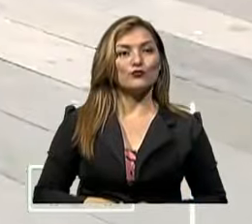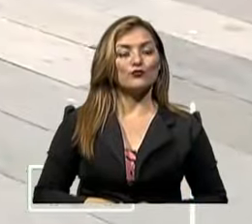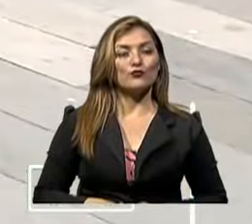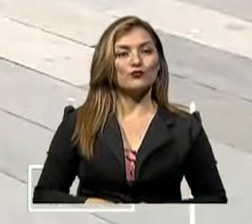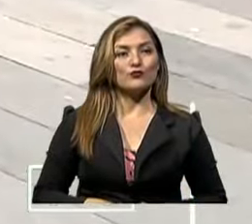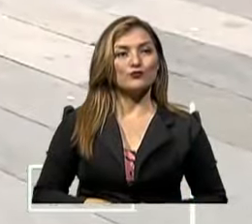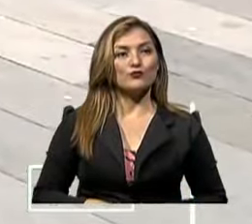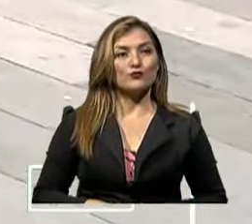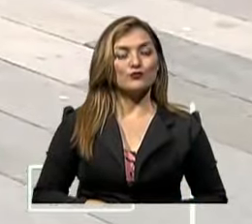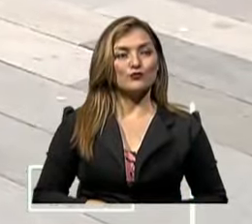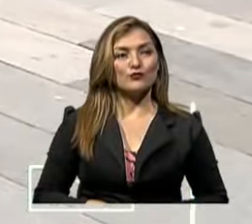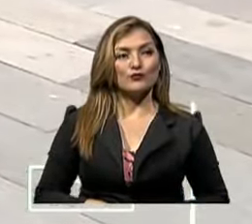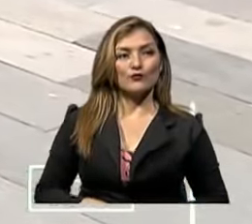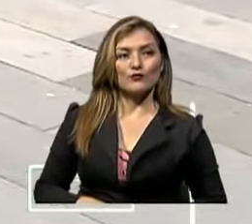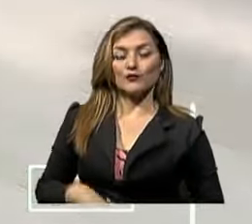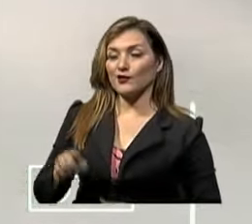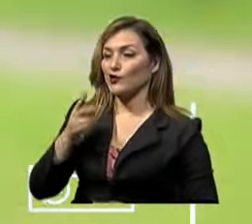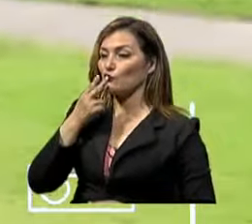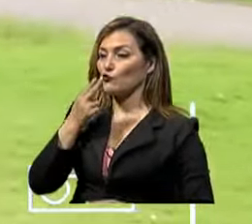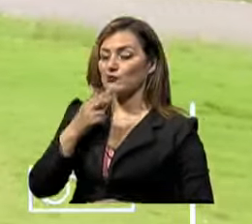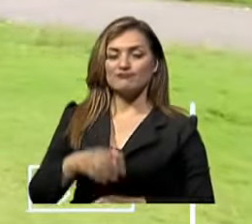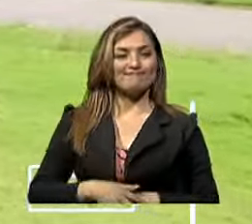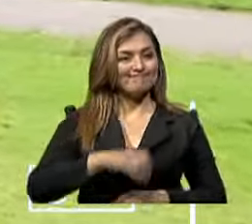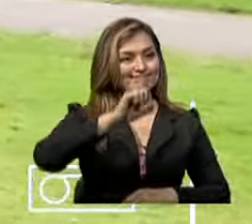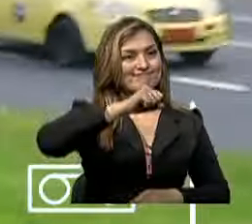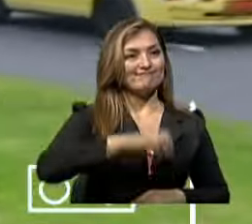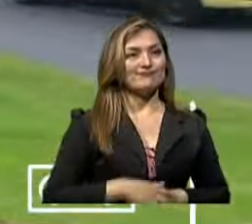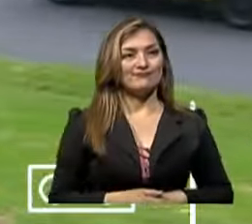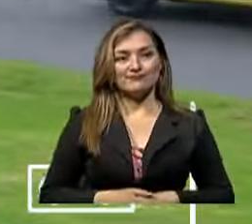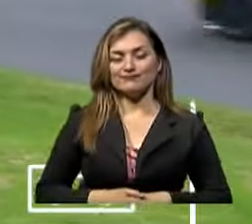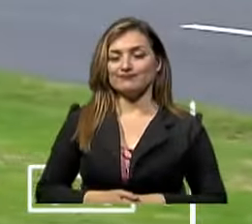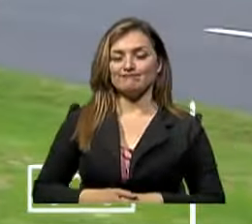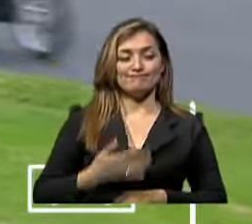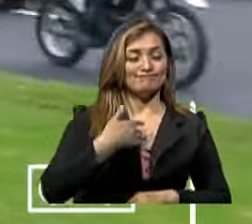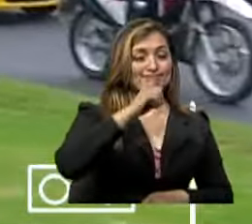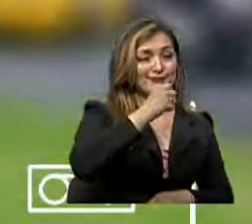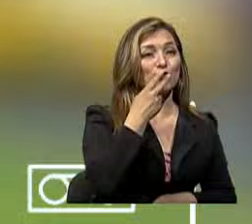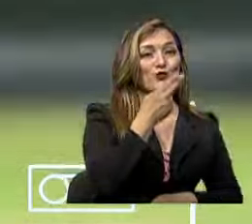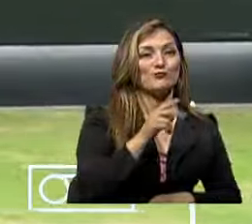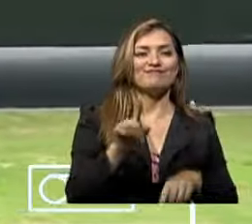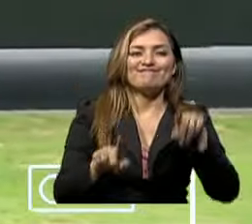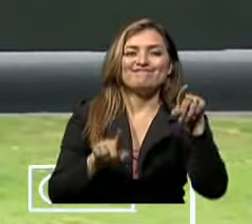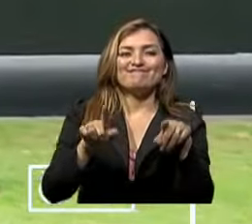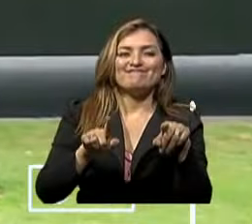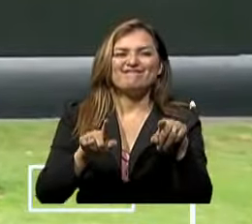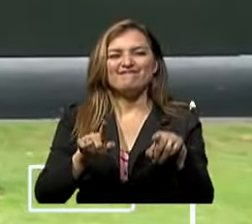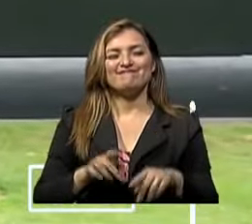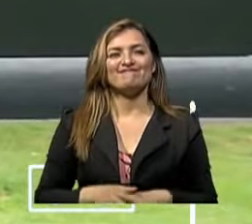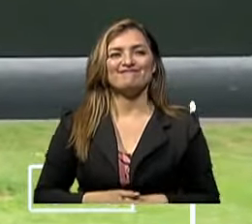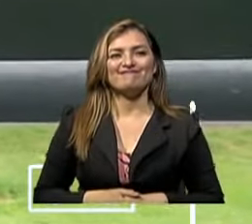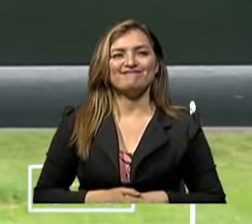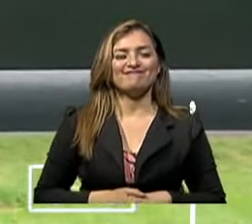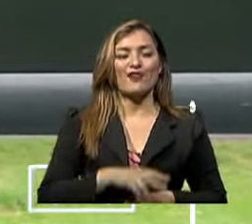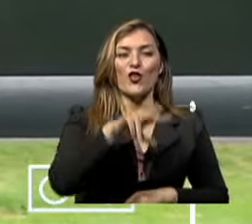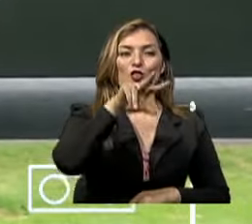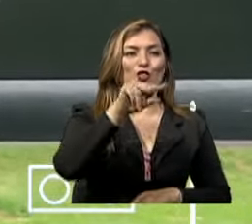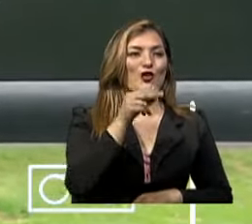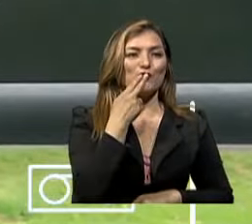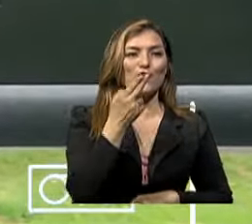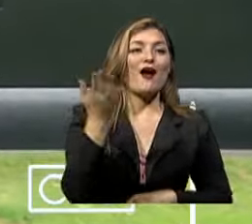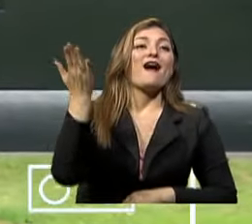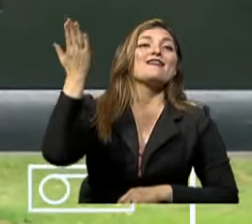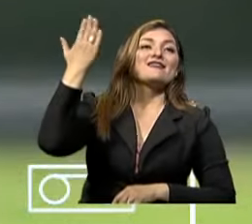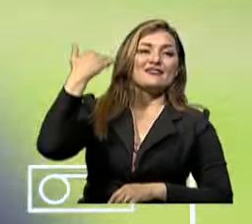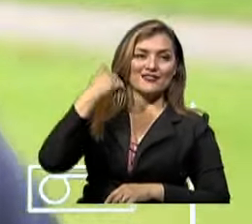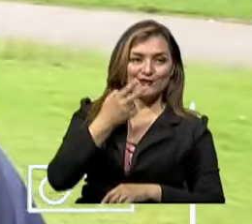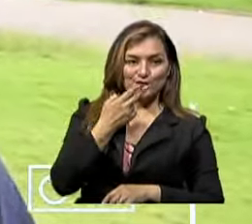¿Tú fumas? Sí, sí fumo Sí, a veces No, ahora no, fumaba